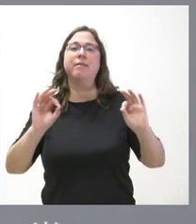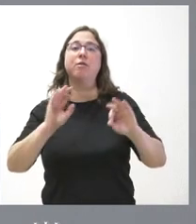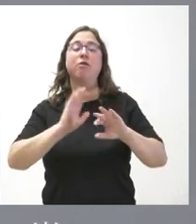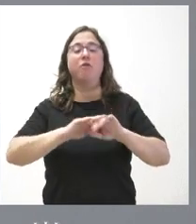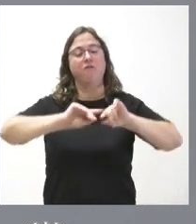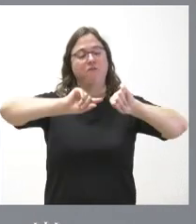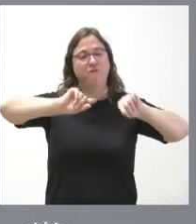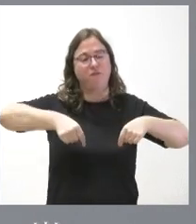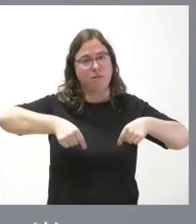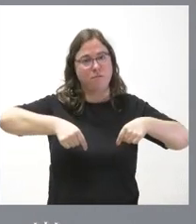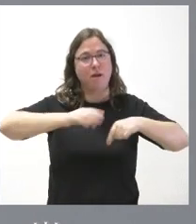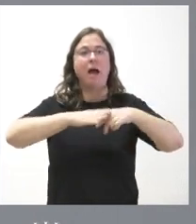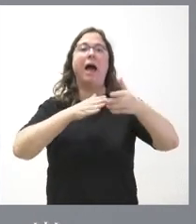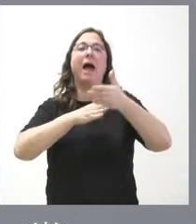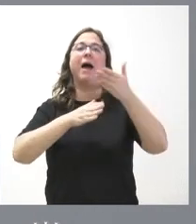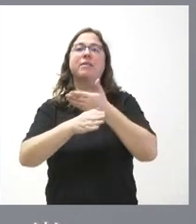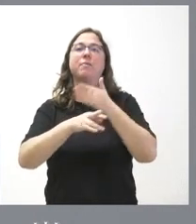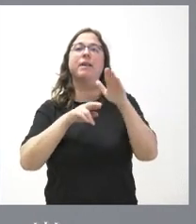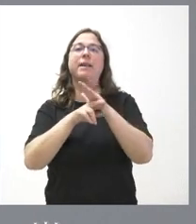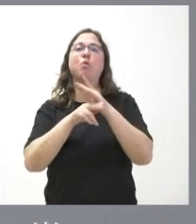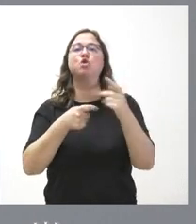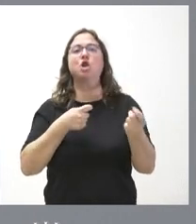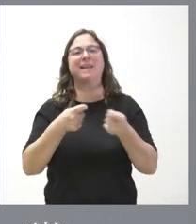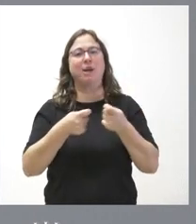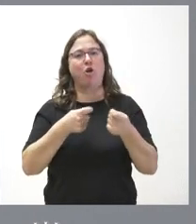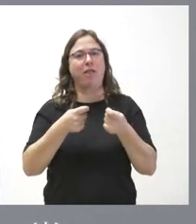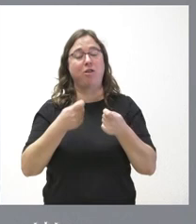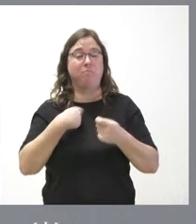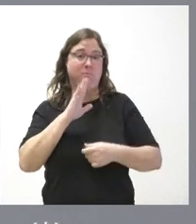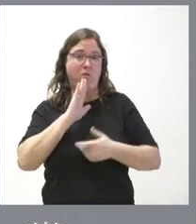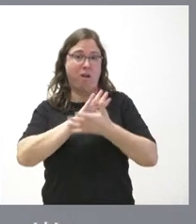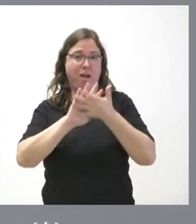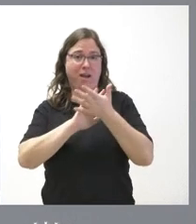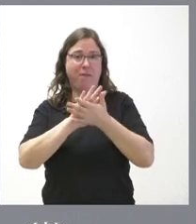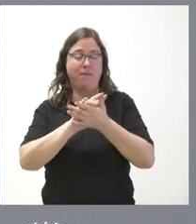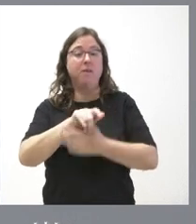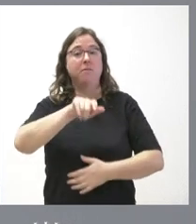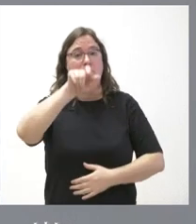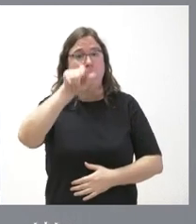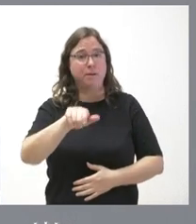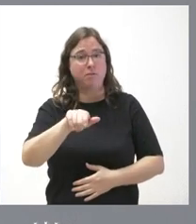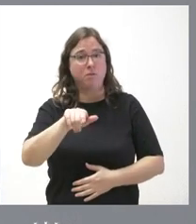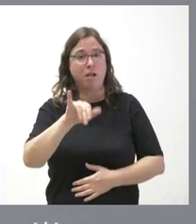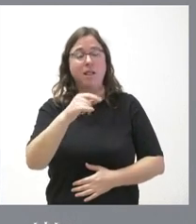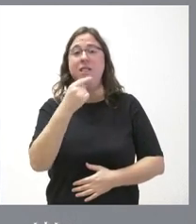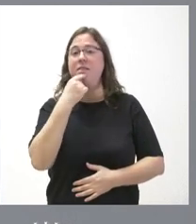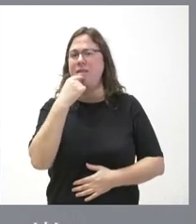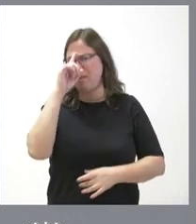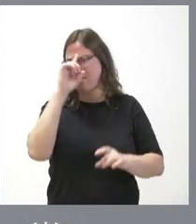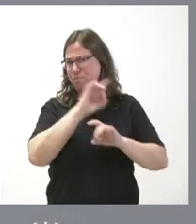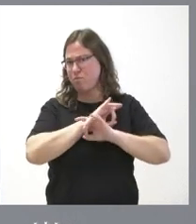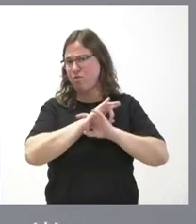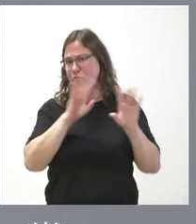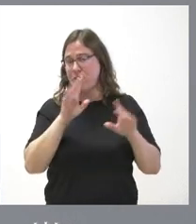de este acuerdo a través de los instrumentos de negociación de los que hablan donde va a haber una persona y que dicen claramente que